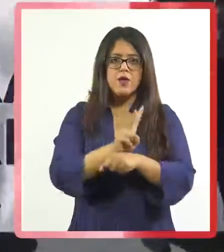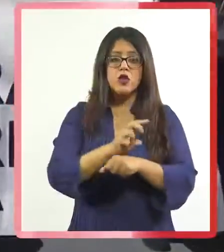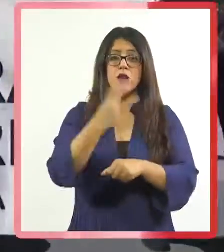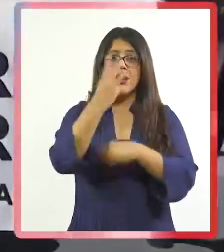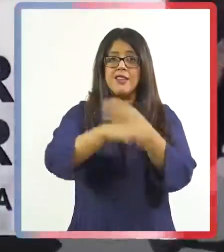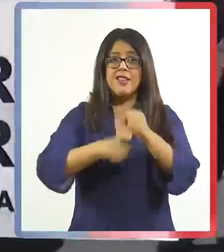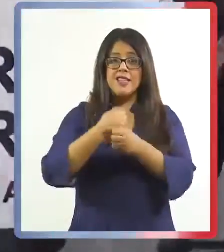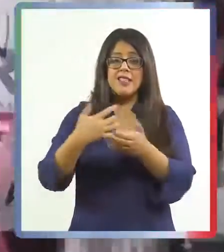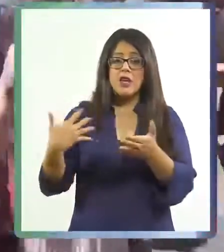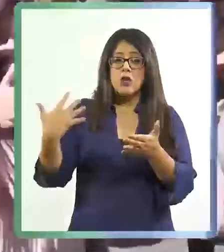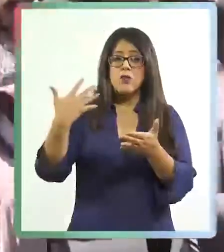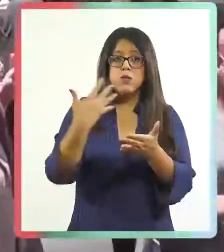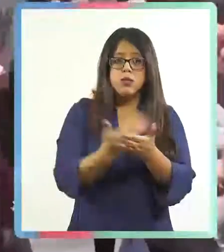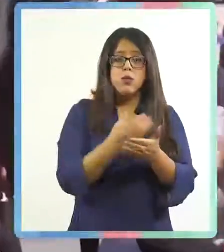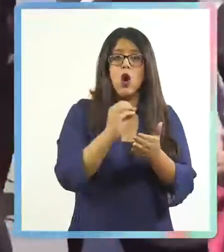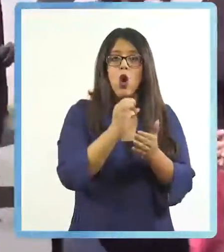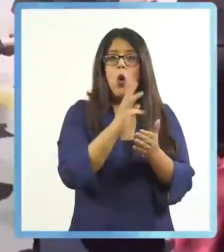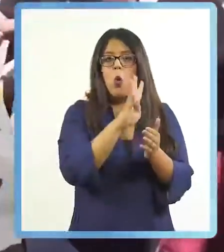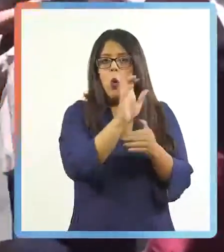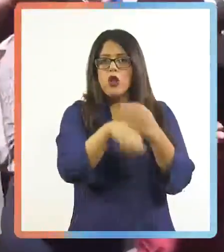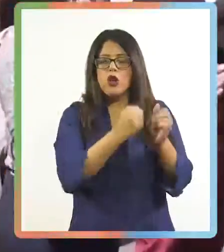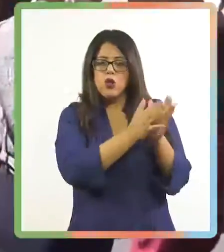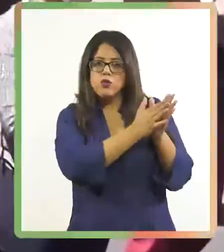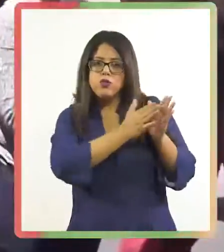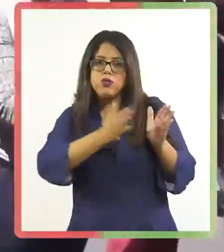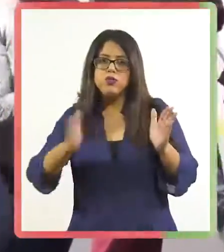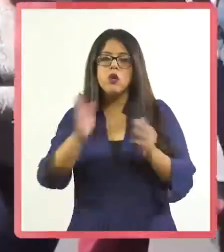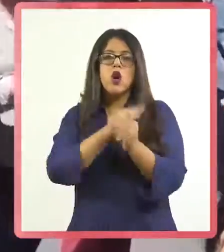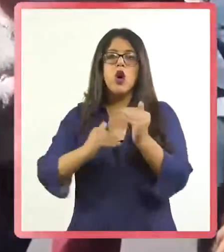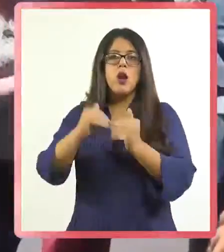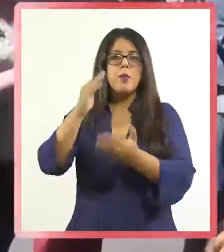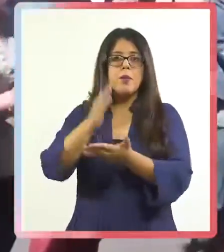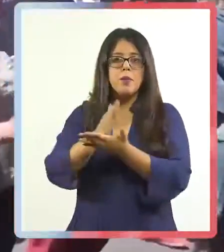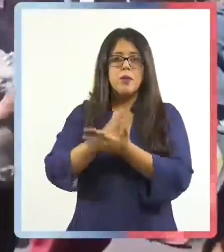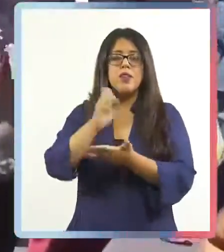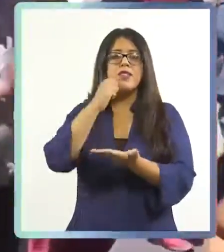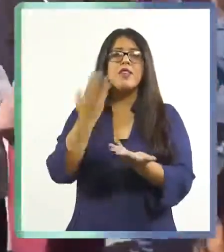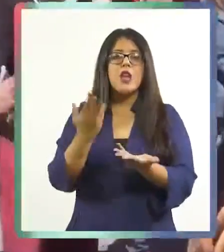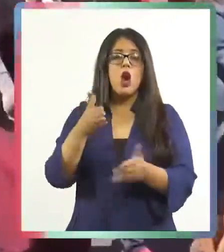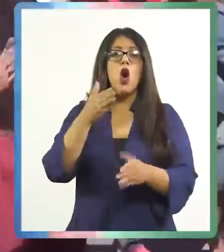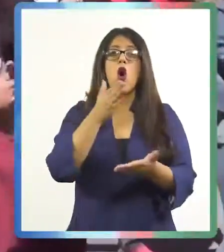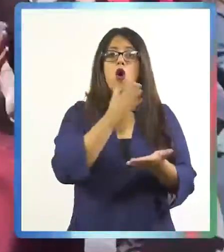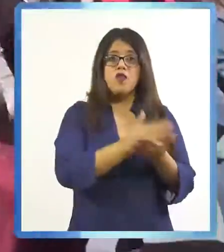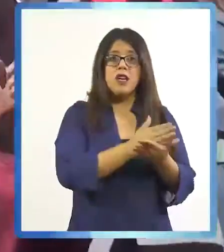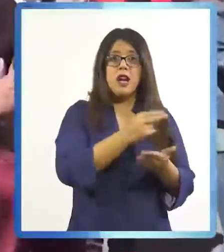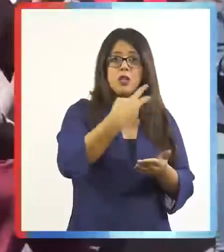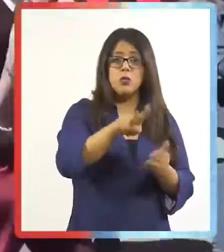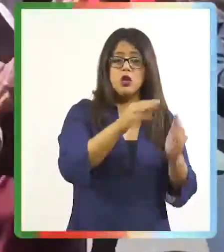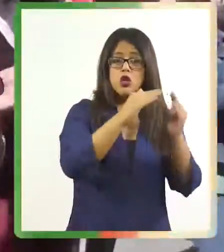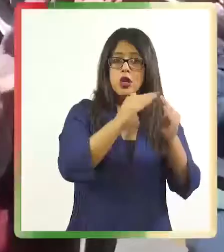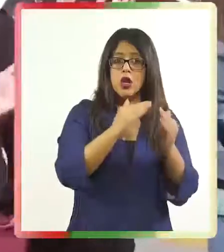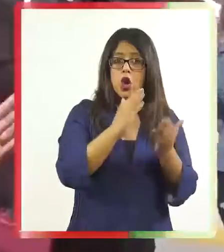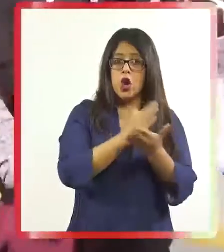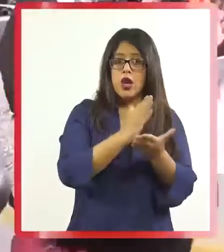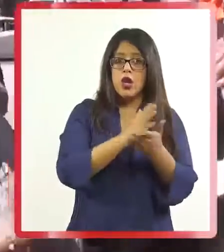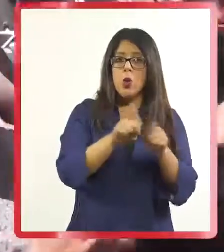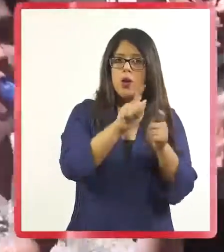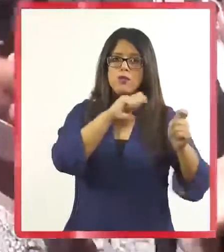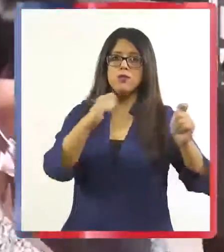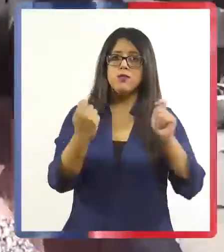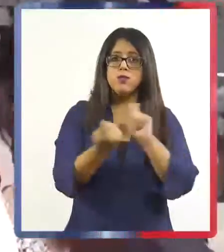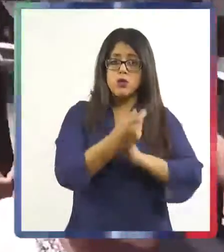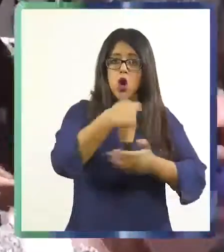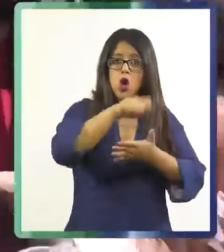titularidad docente. Luego de tres años corridos o cuatro con interrupciones con el mismo empleador obligando al sostenedor a